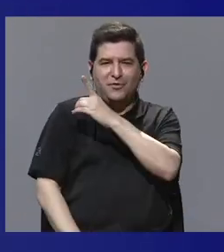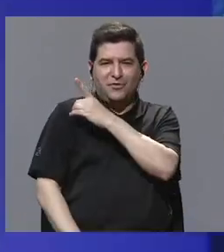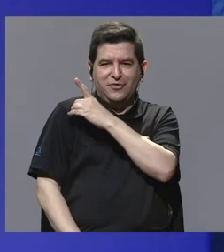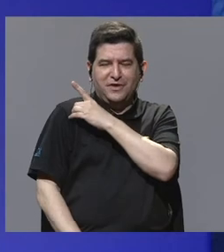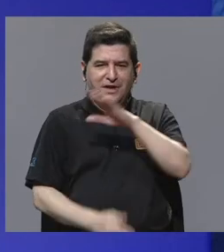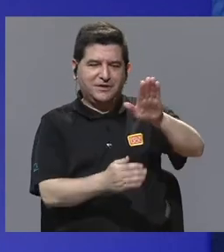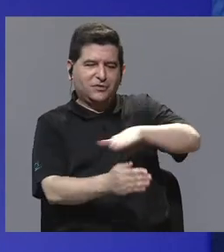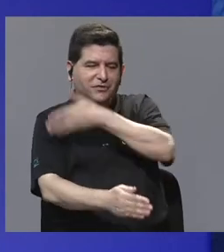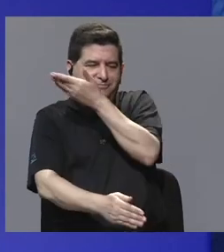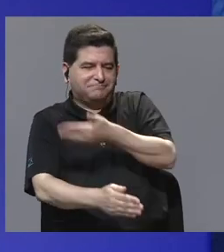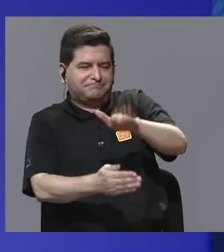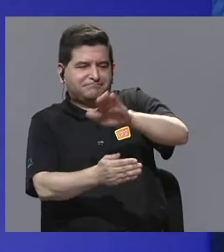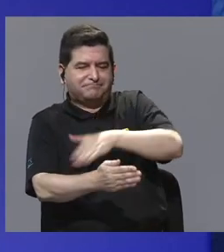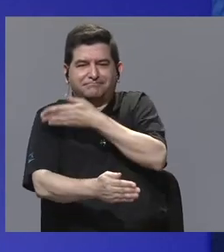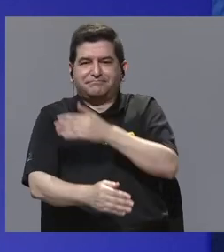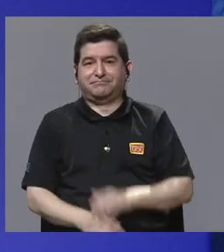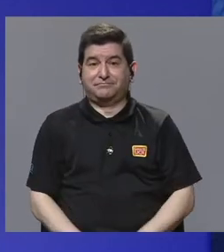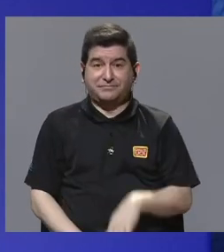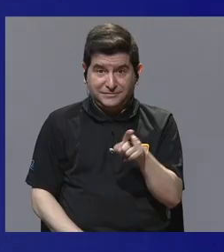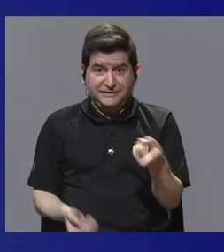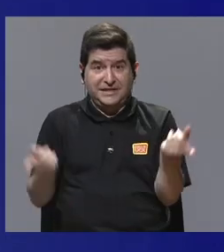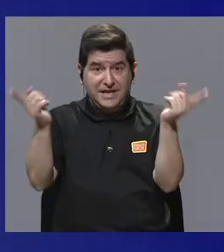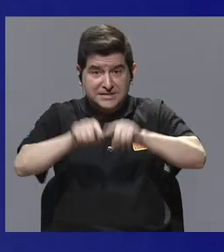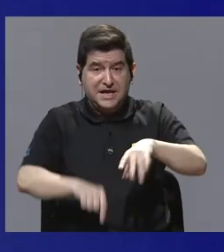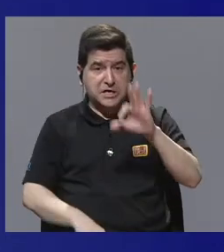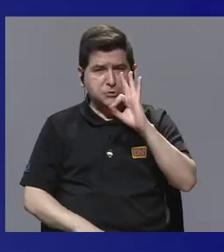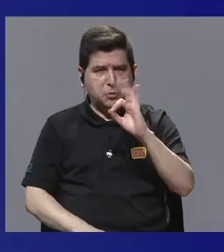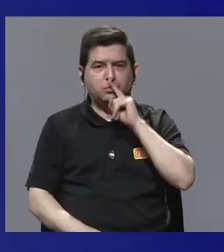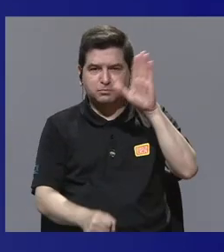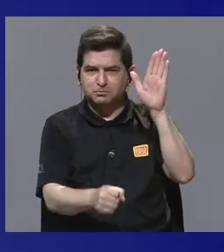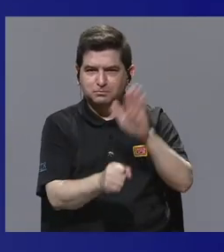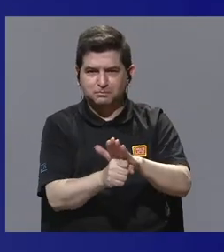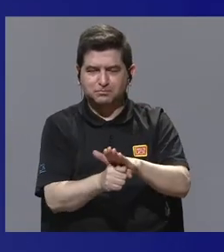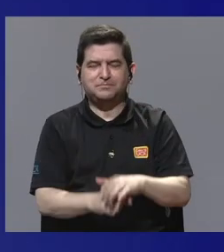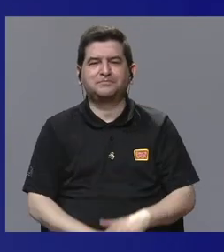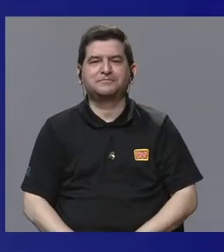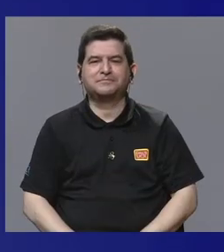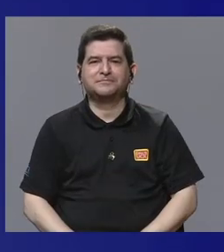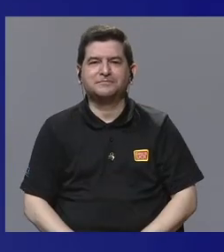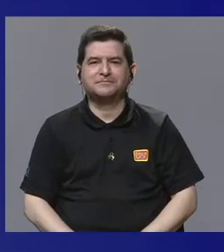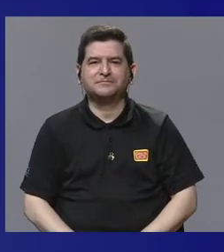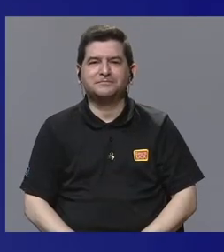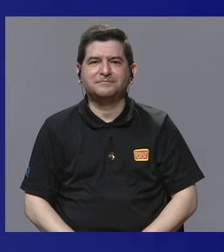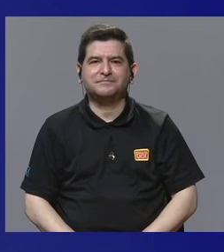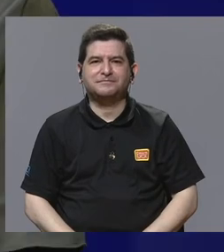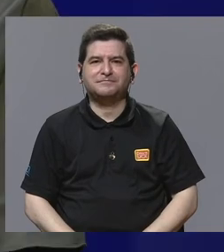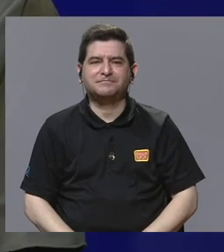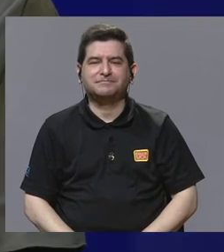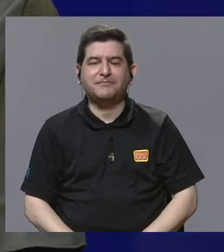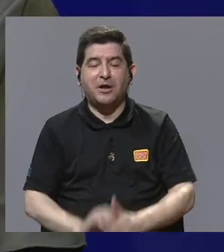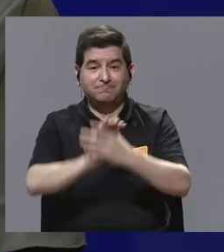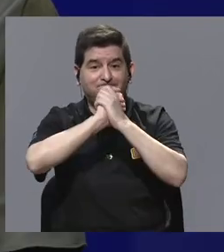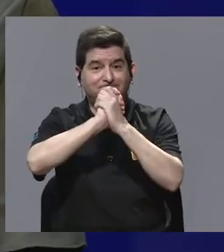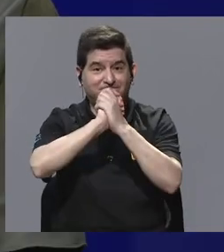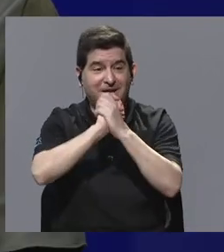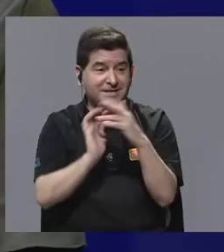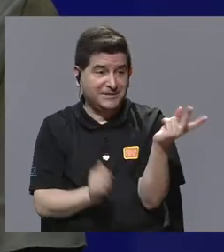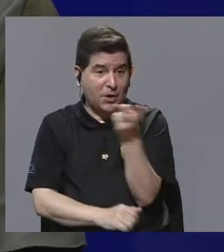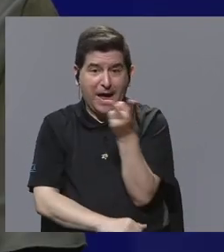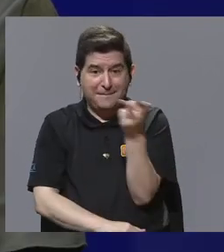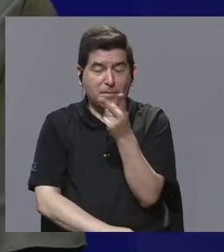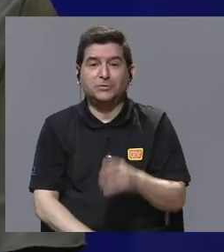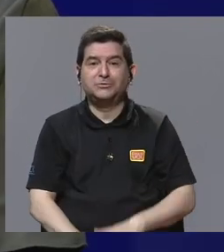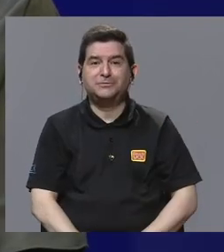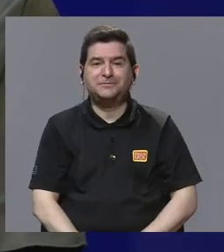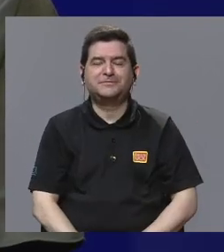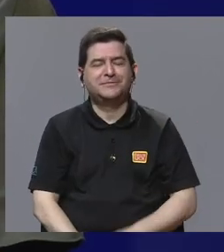de orquesta, ¿verdad? Al final es muy bien lograda en la serie, ¿verdad? Así es que felicitaciones a